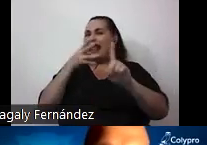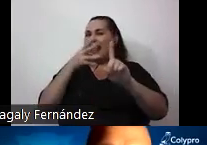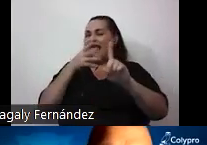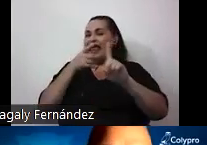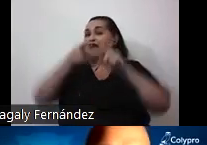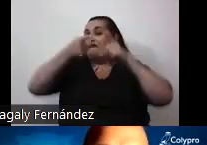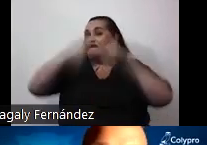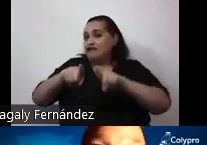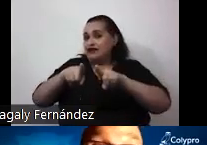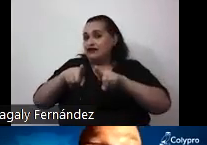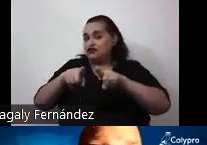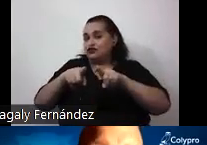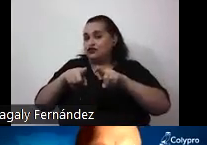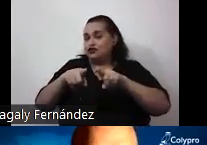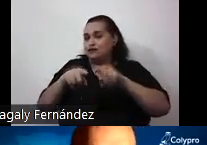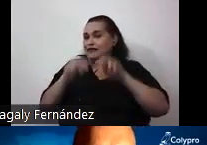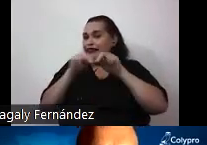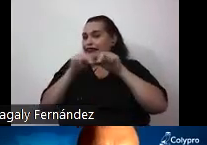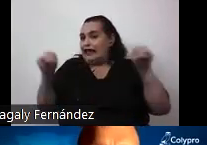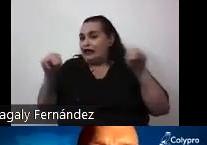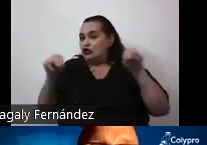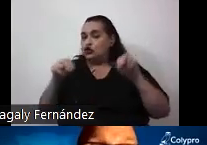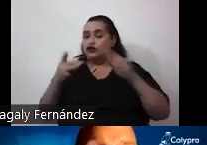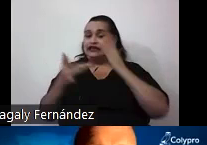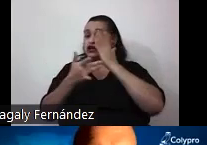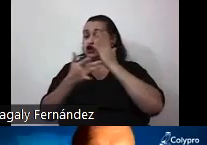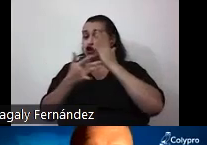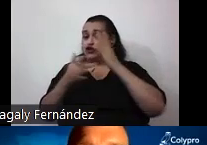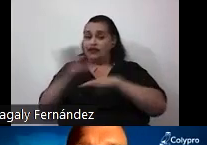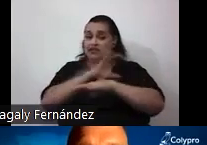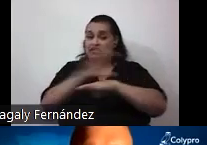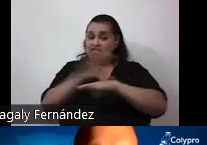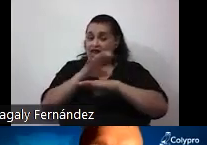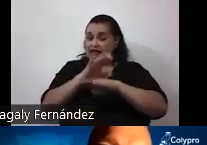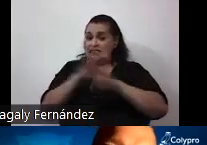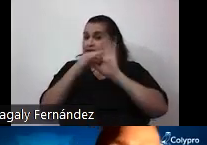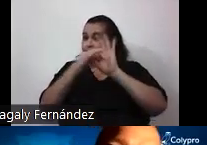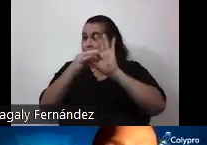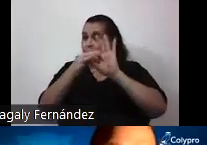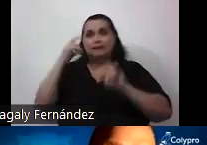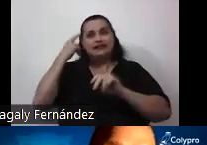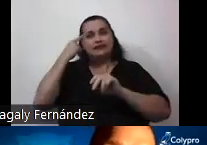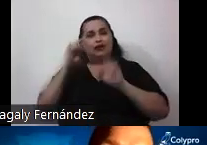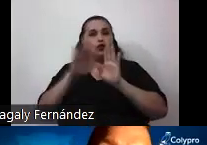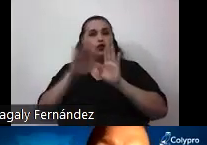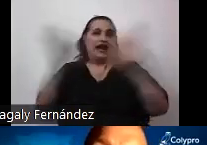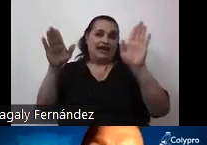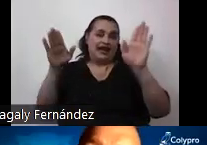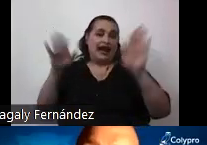digitales están teniendo sobre nuestro pensamiento en general y sobre pensamiento crítico en particular